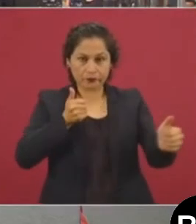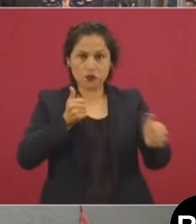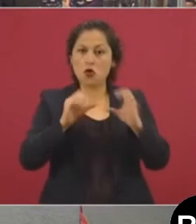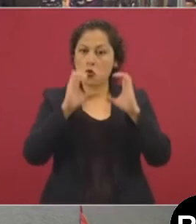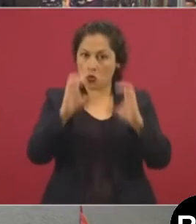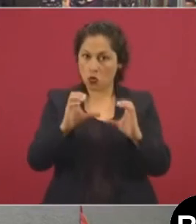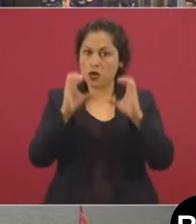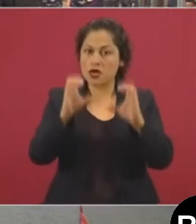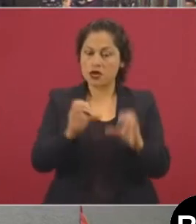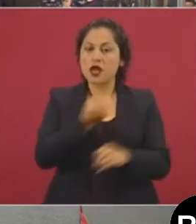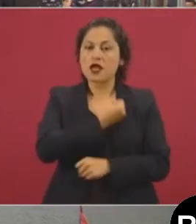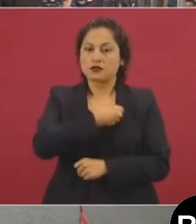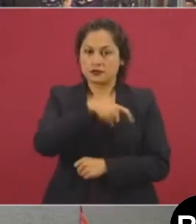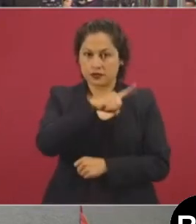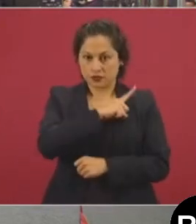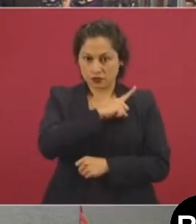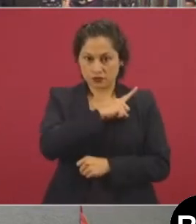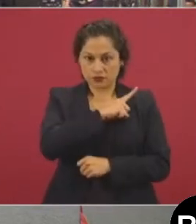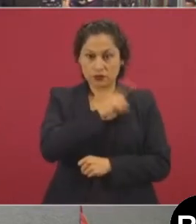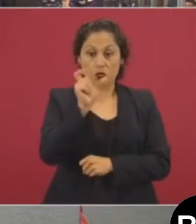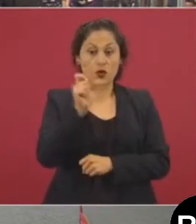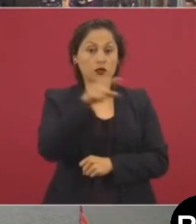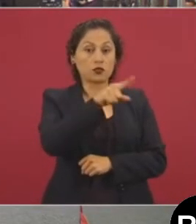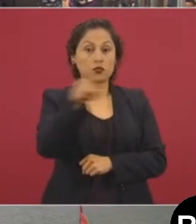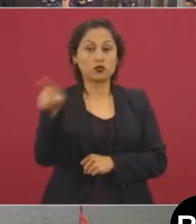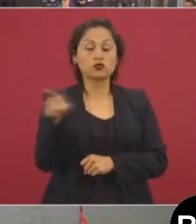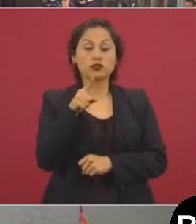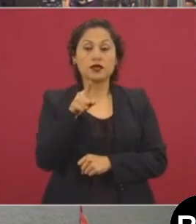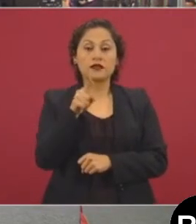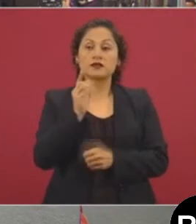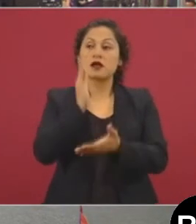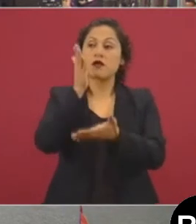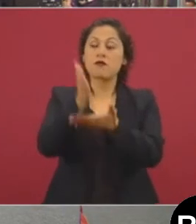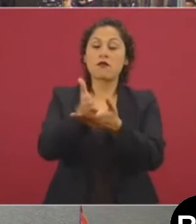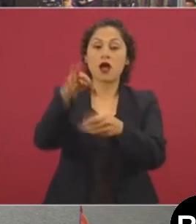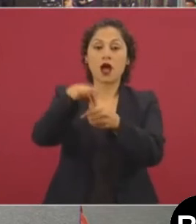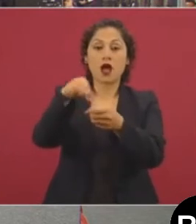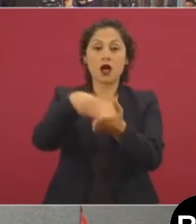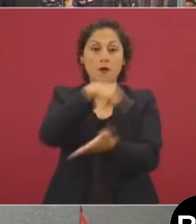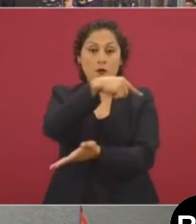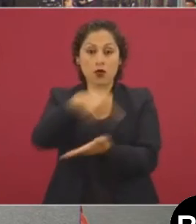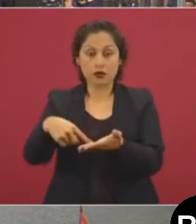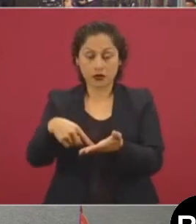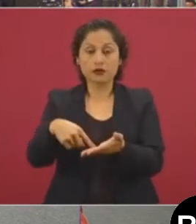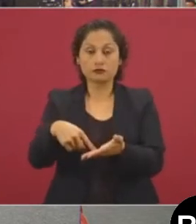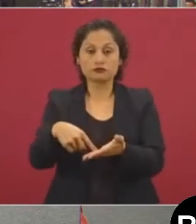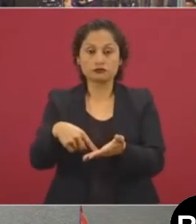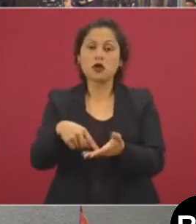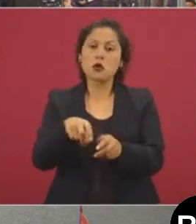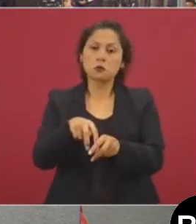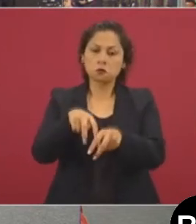están esperando para votar, guarden la sana distancia.